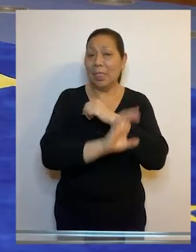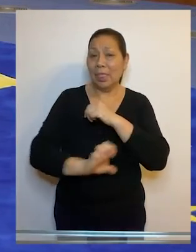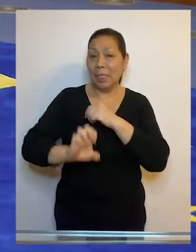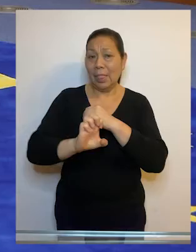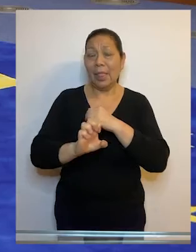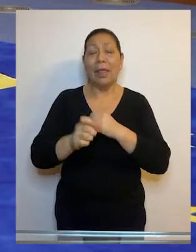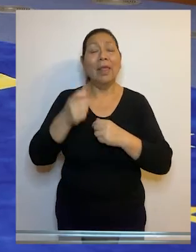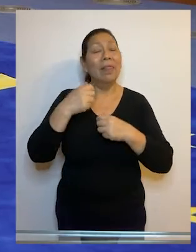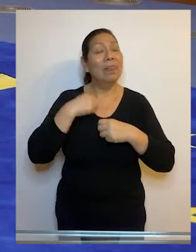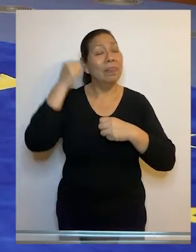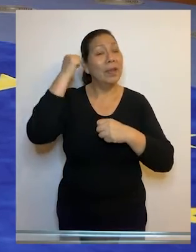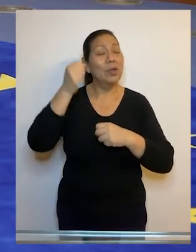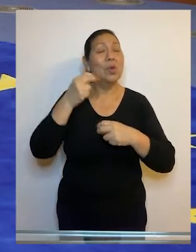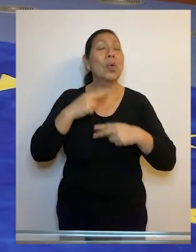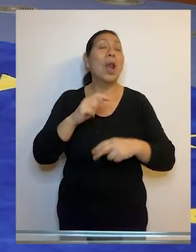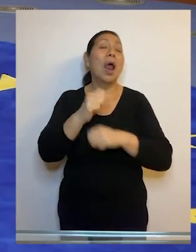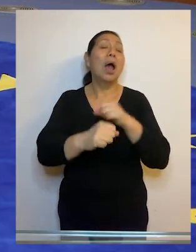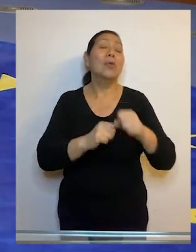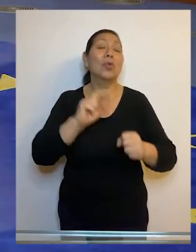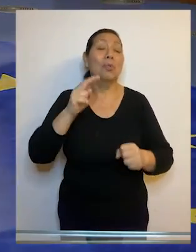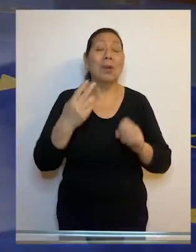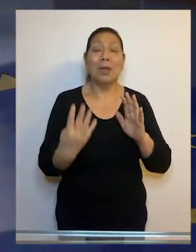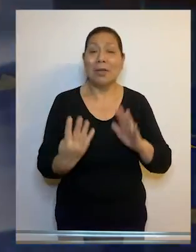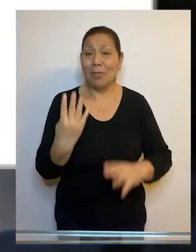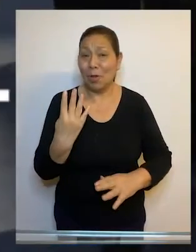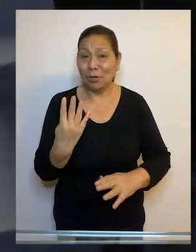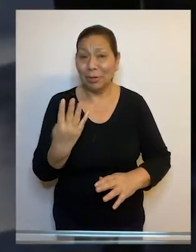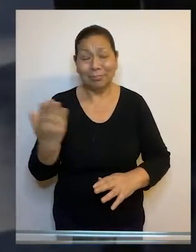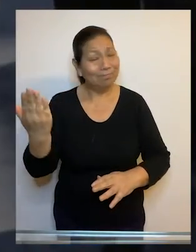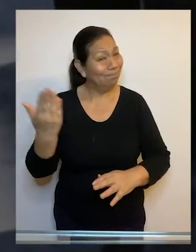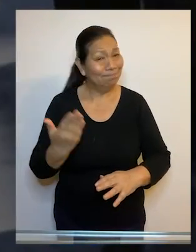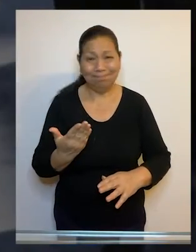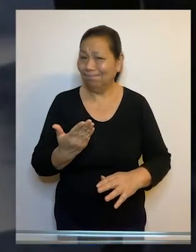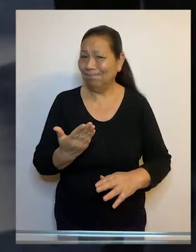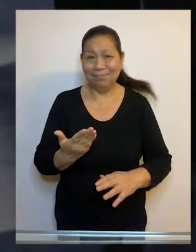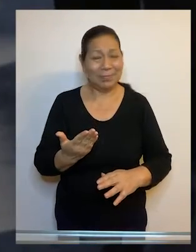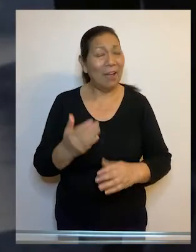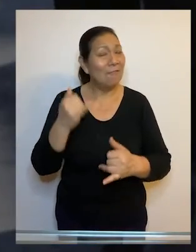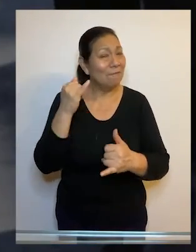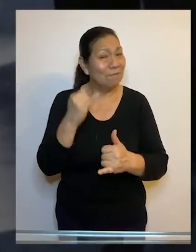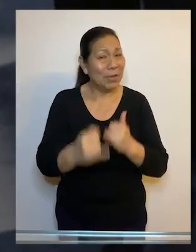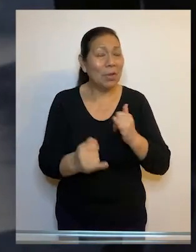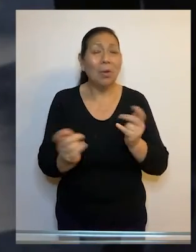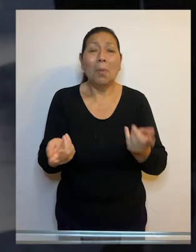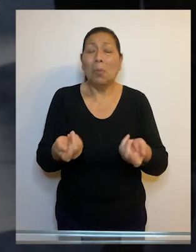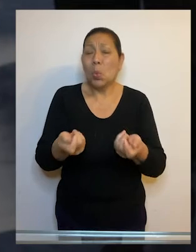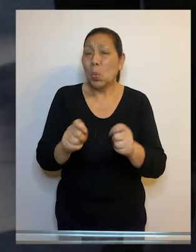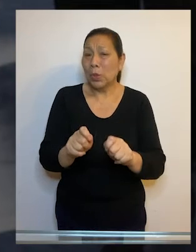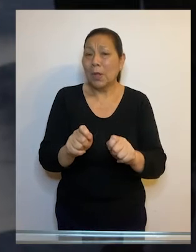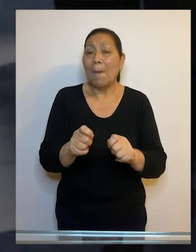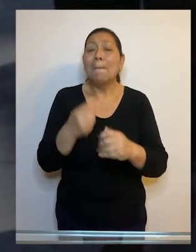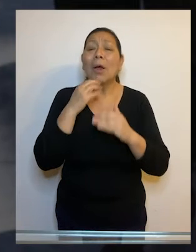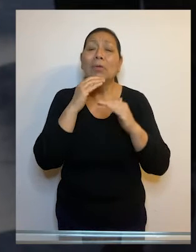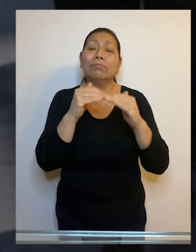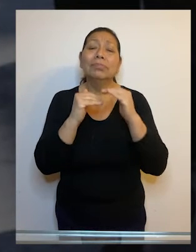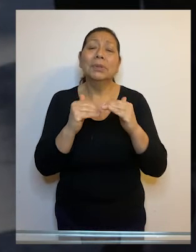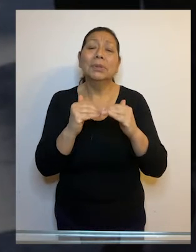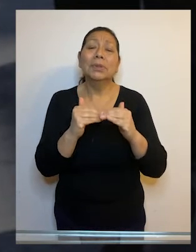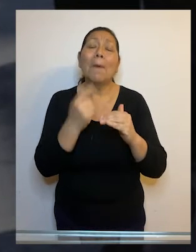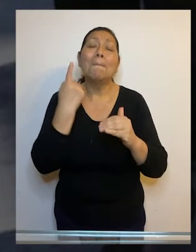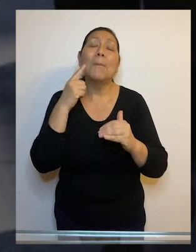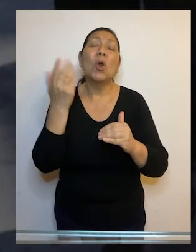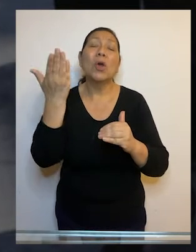Europeo de Derechos Humanos en 2014, no se investigó y la causa finalmente se cerró por limitaciones